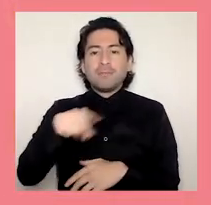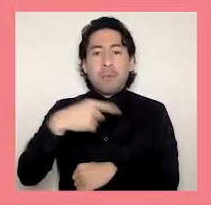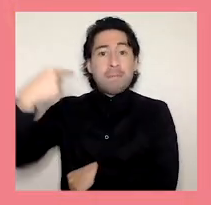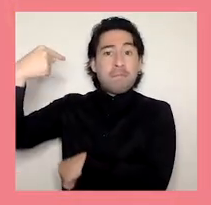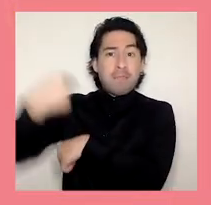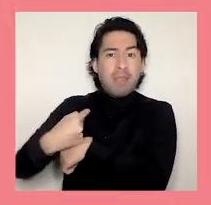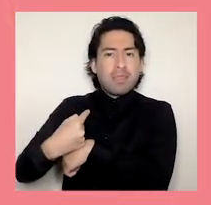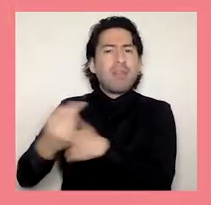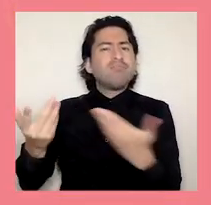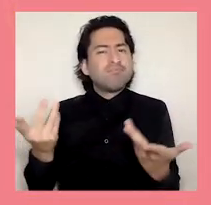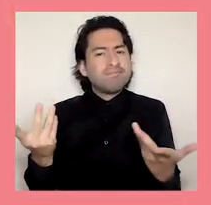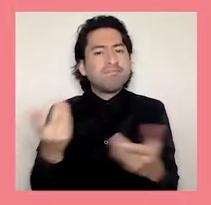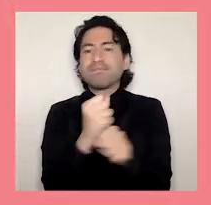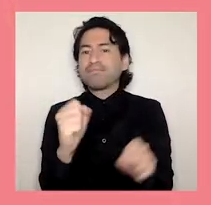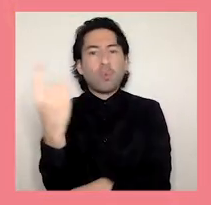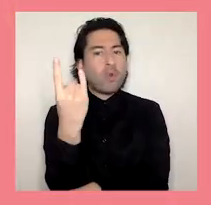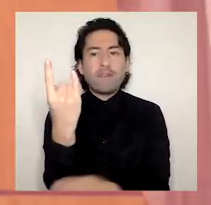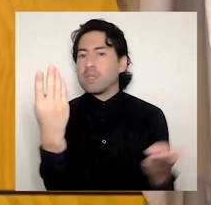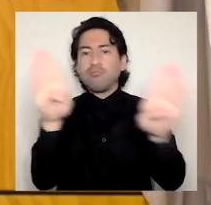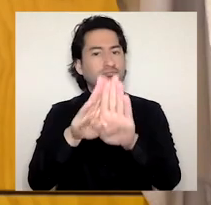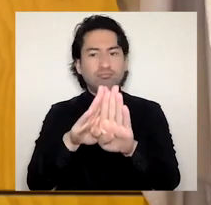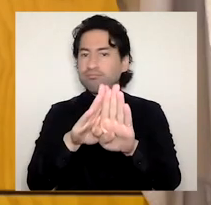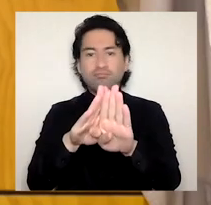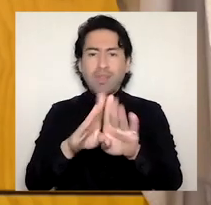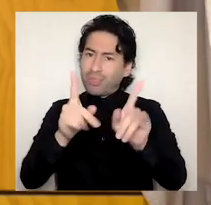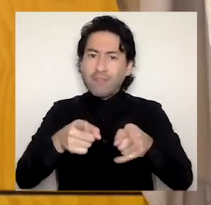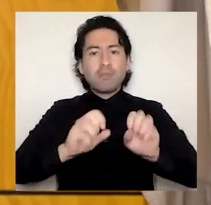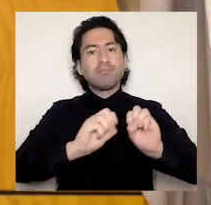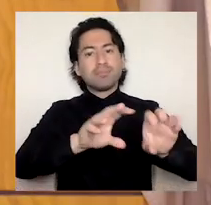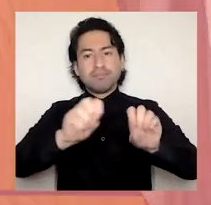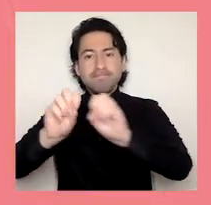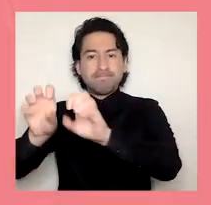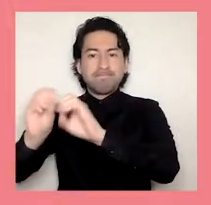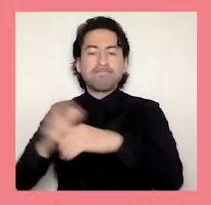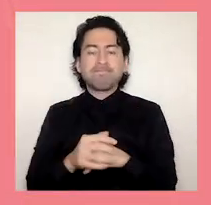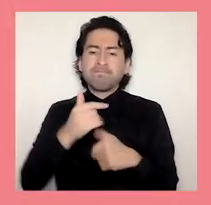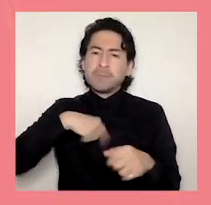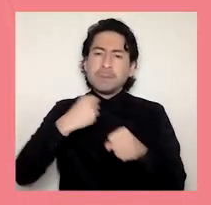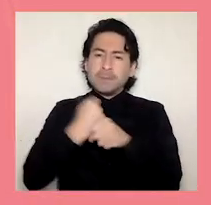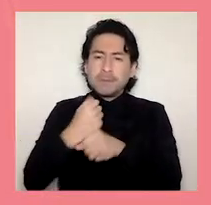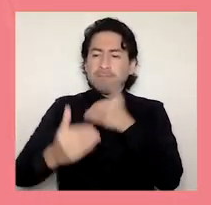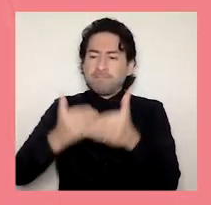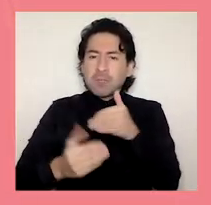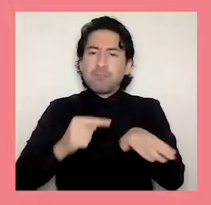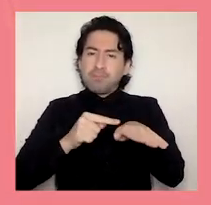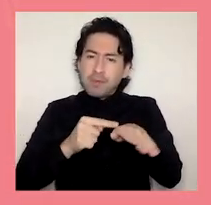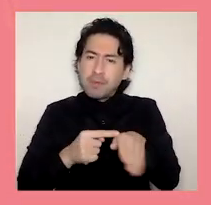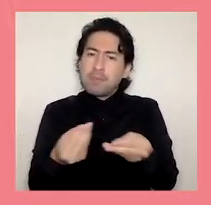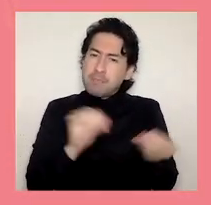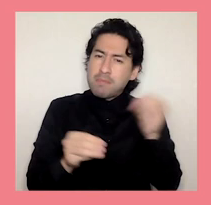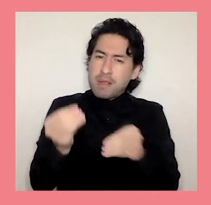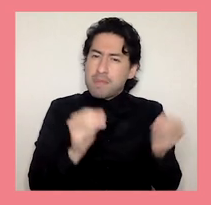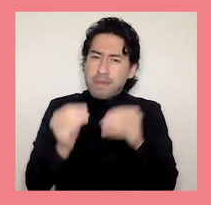Debíamos mantener las aulas abiertas. Logramos un avance consistente en la transformación digital de las prácticas